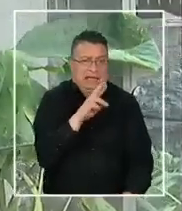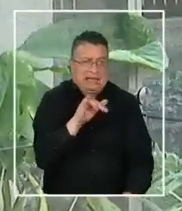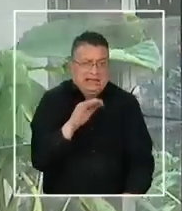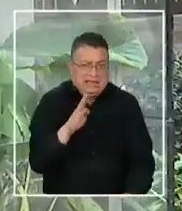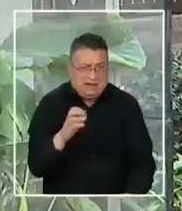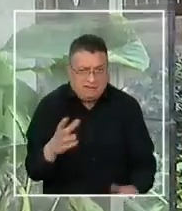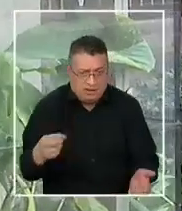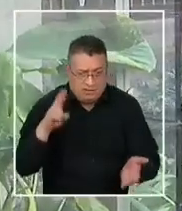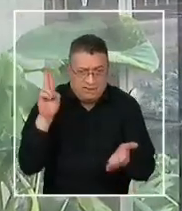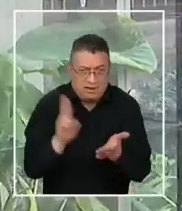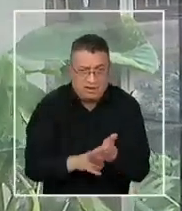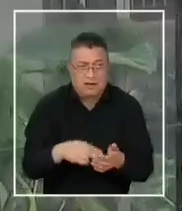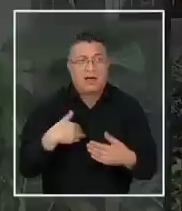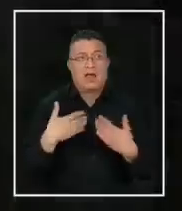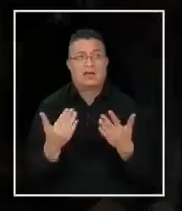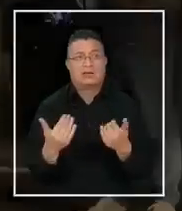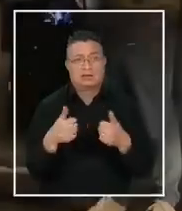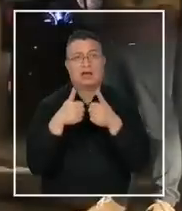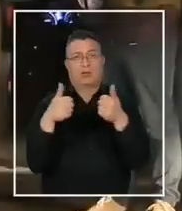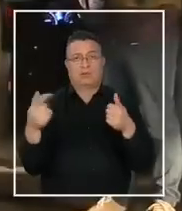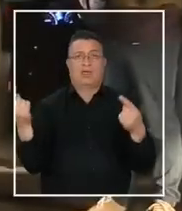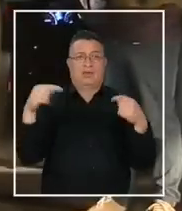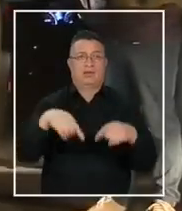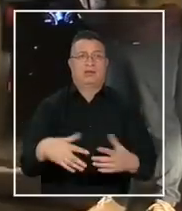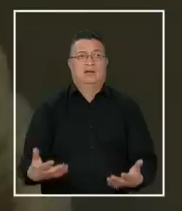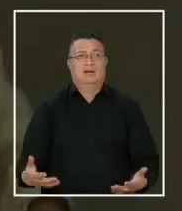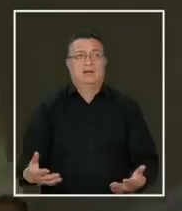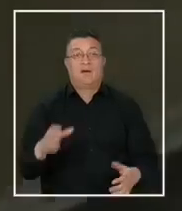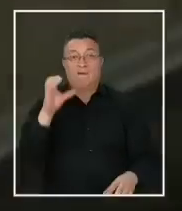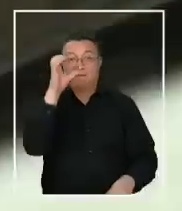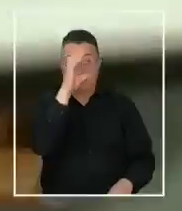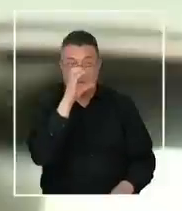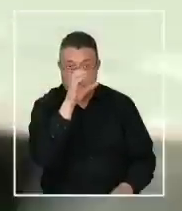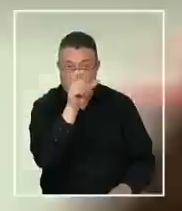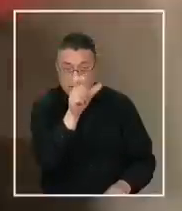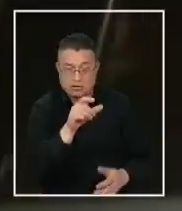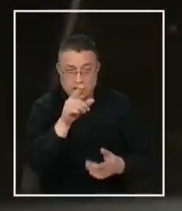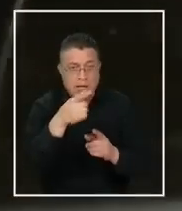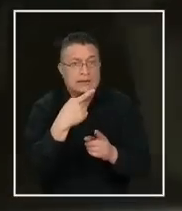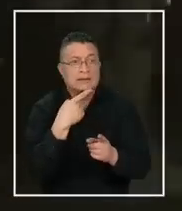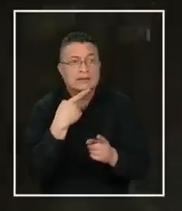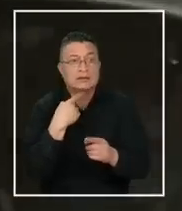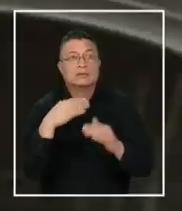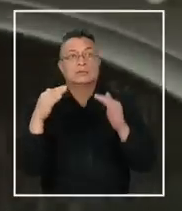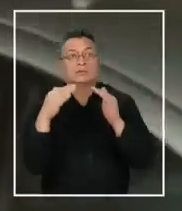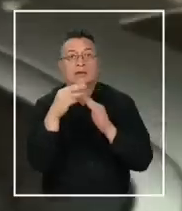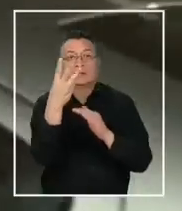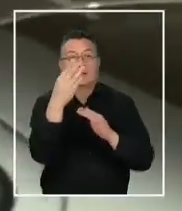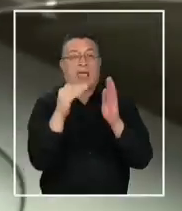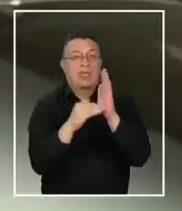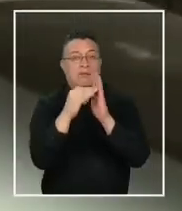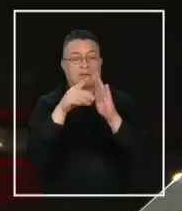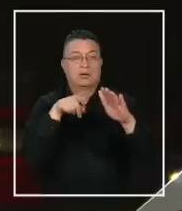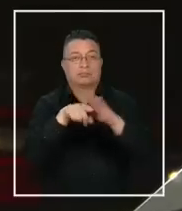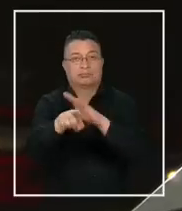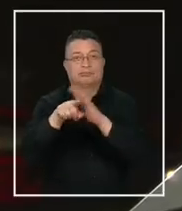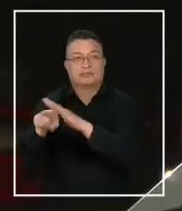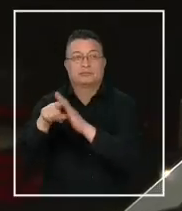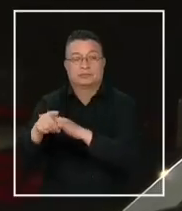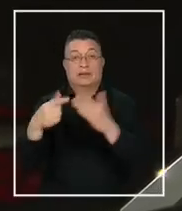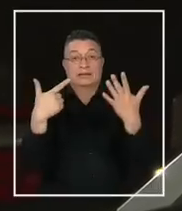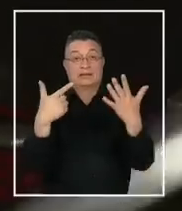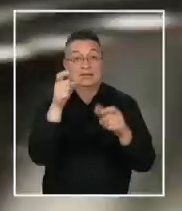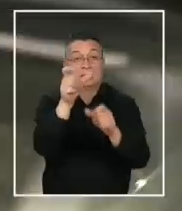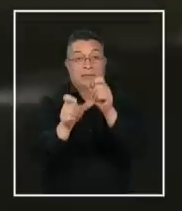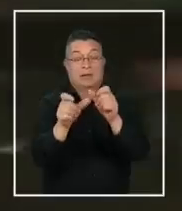terrible de verdad, que necesitamos más autoridad. En la búsqueda de una persona de interés, Carabineros allanó estos tres departamentos. Siete